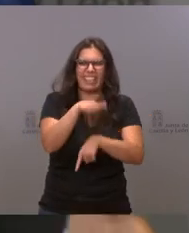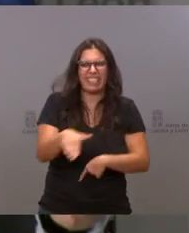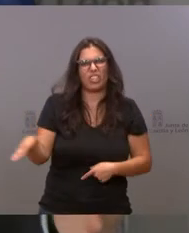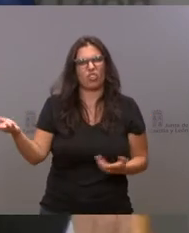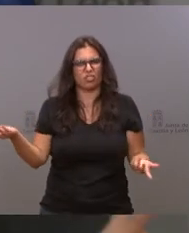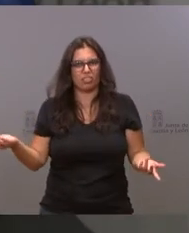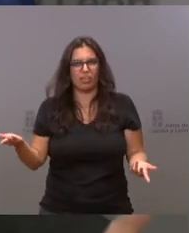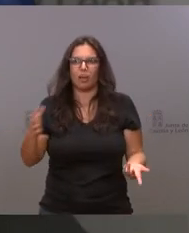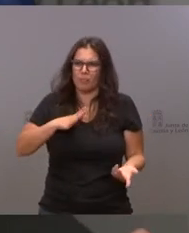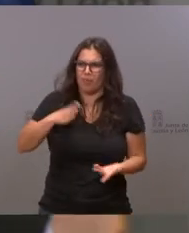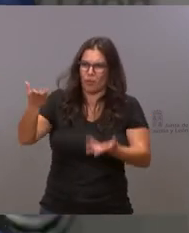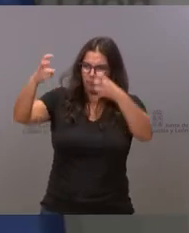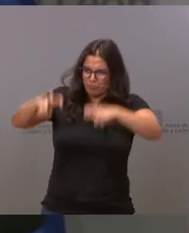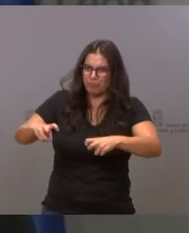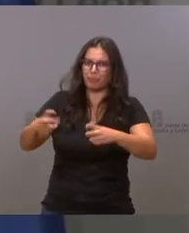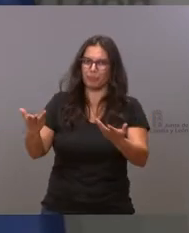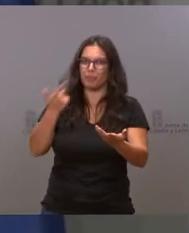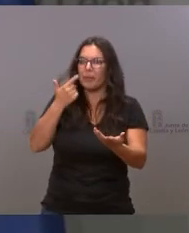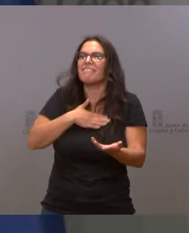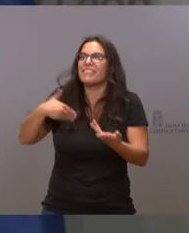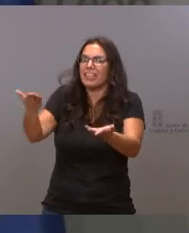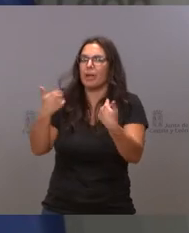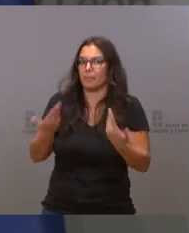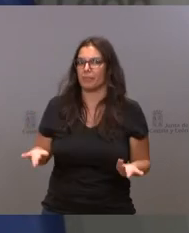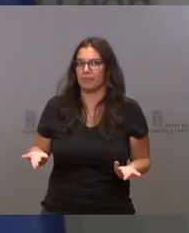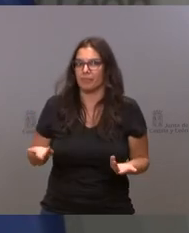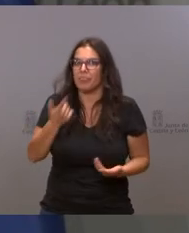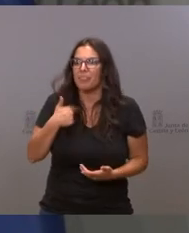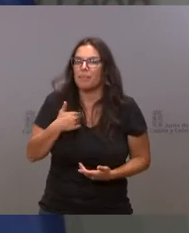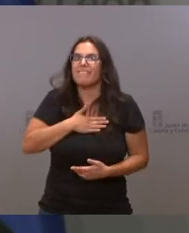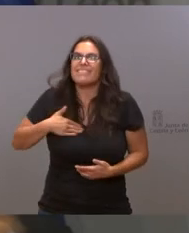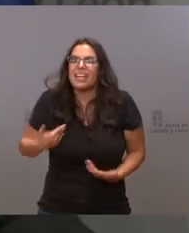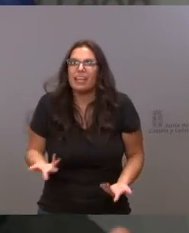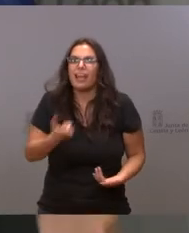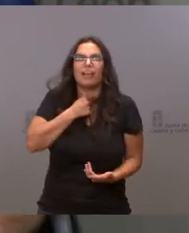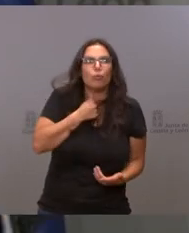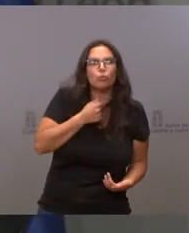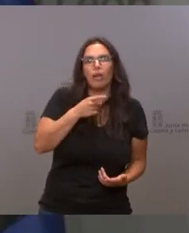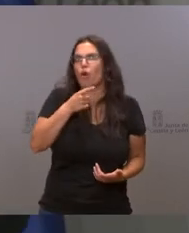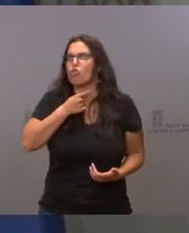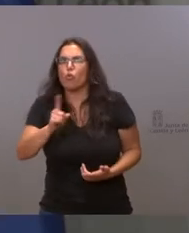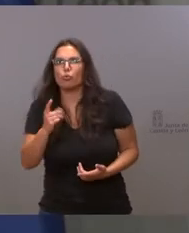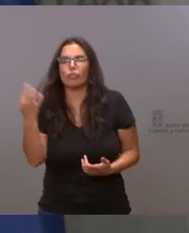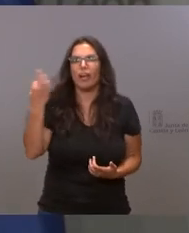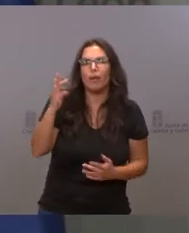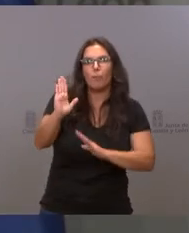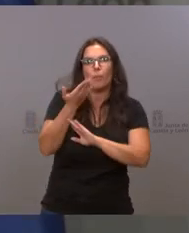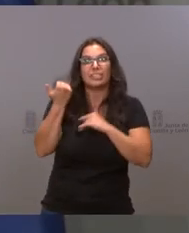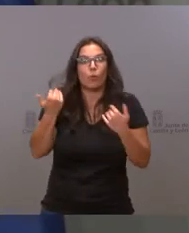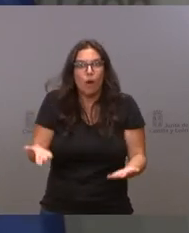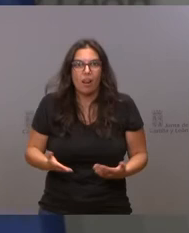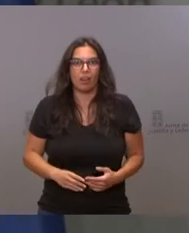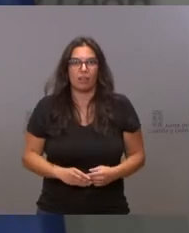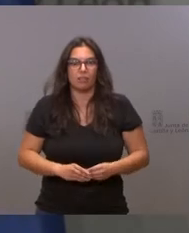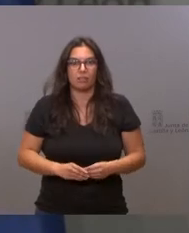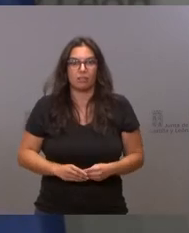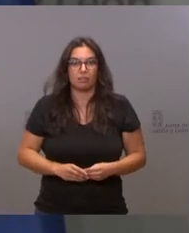siéntense ustedes y cuenten qué es lo que quieren hacer y qué es lo que les gusta y qué es lo que no les gusta y qué es lo que proponen. Eso es lo que